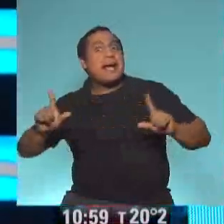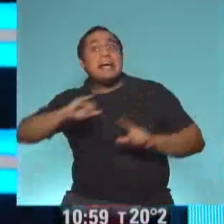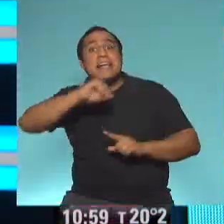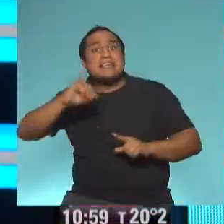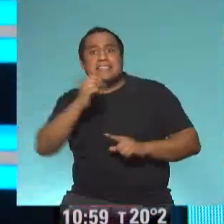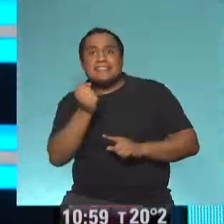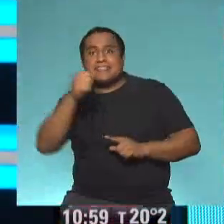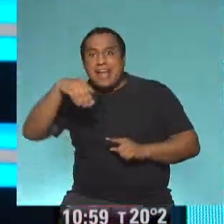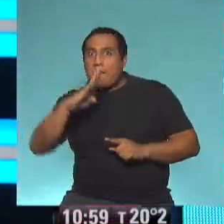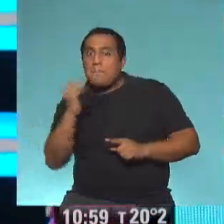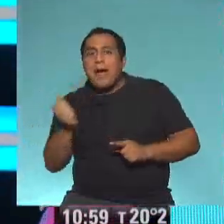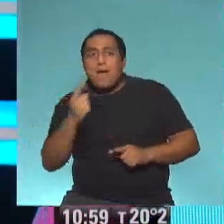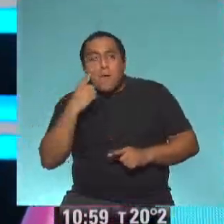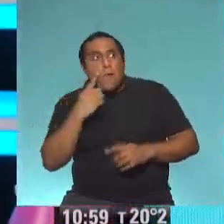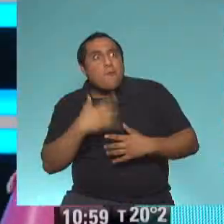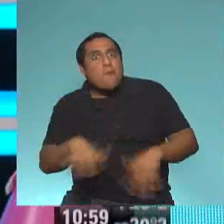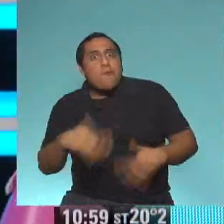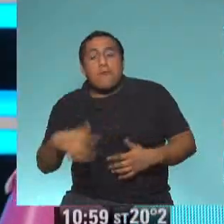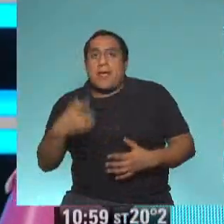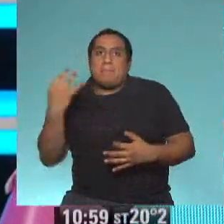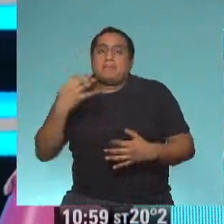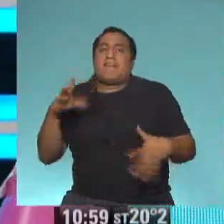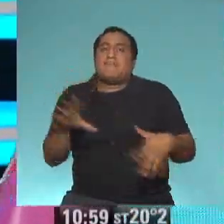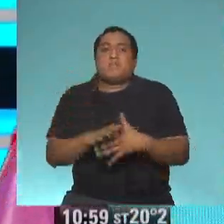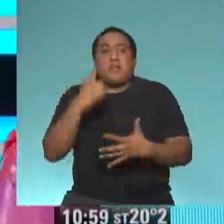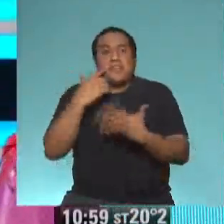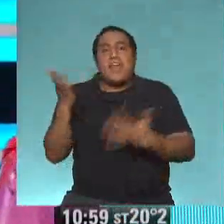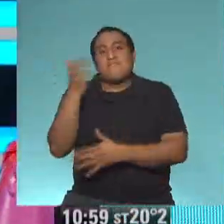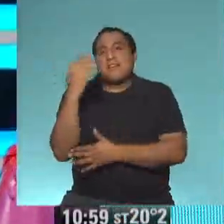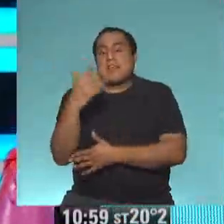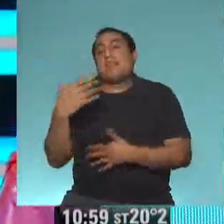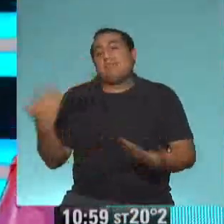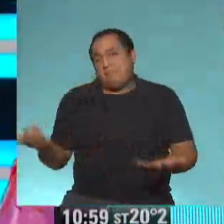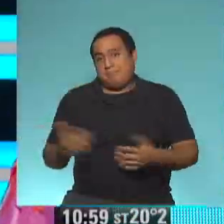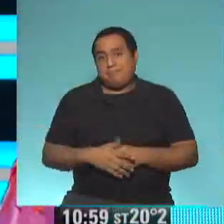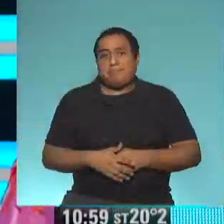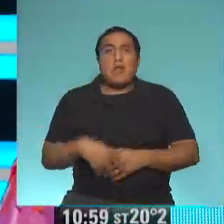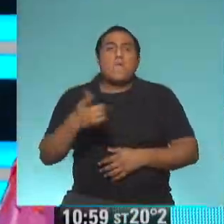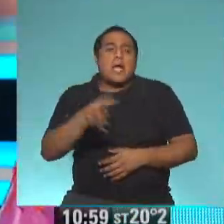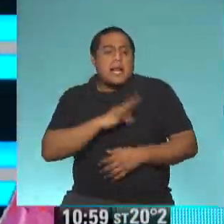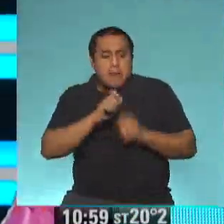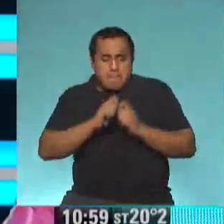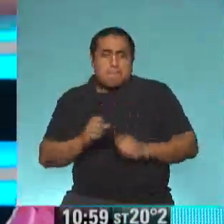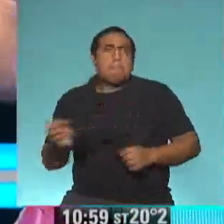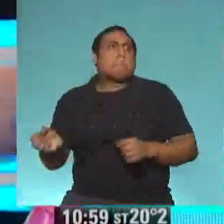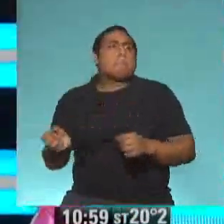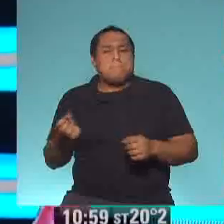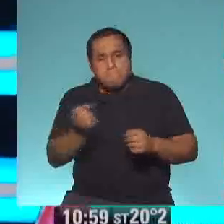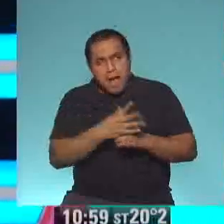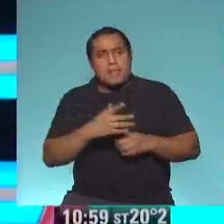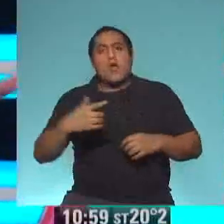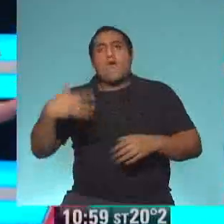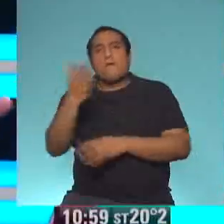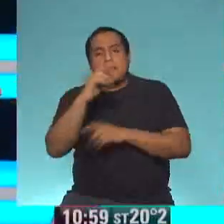de samba que no lo van a poder creer especial del Día de la Bandera. Así que llegó la propuesta también para que manden las escarapelas, las banderas, todo lo